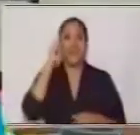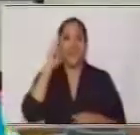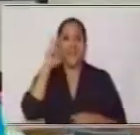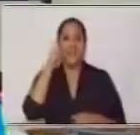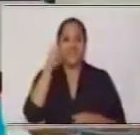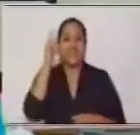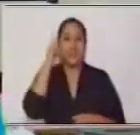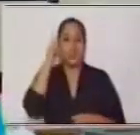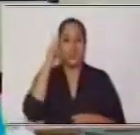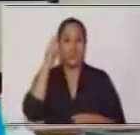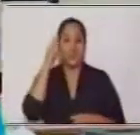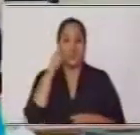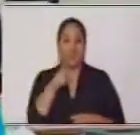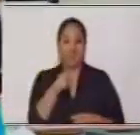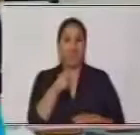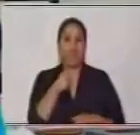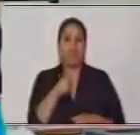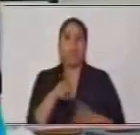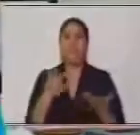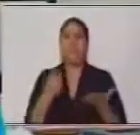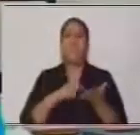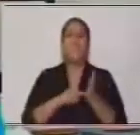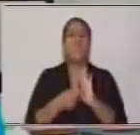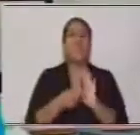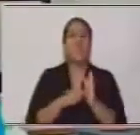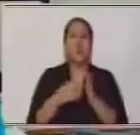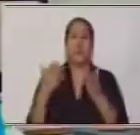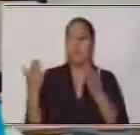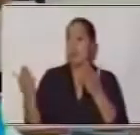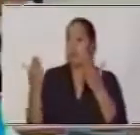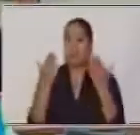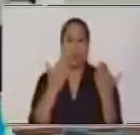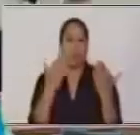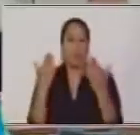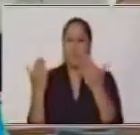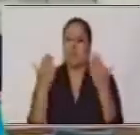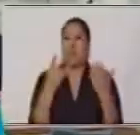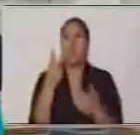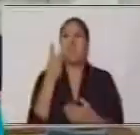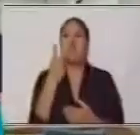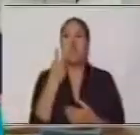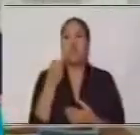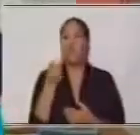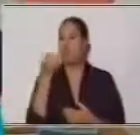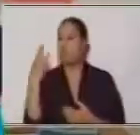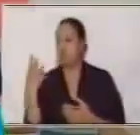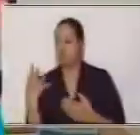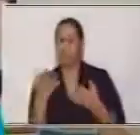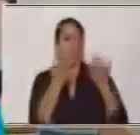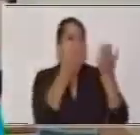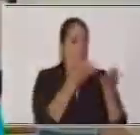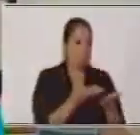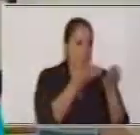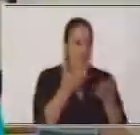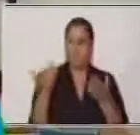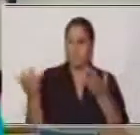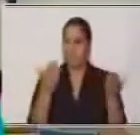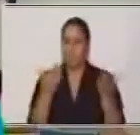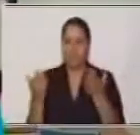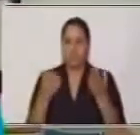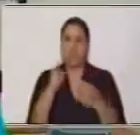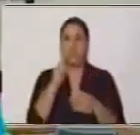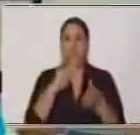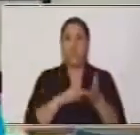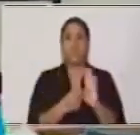llamar razón a la comparación de dos cantidades. Entonces, podemos hacerlo de la manera siguiente,